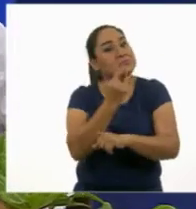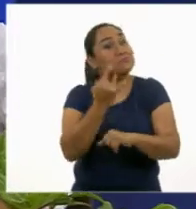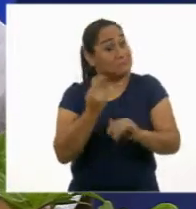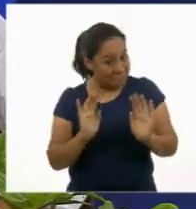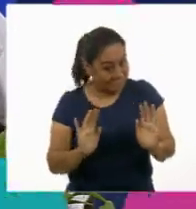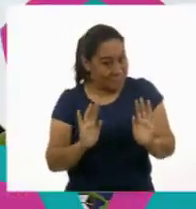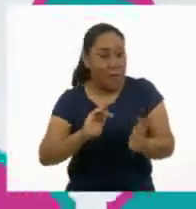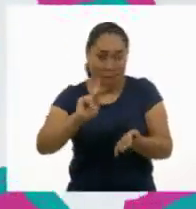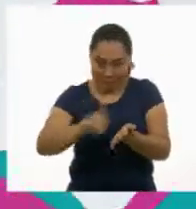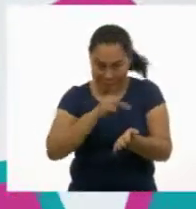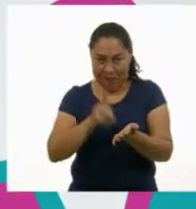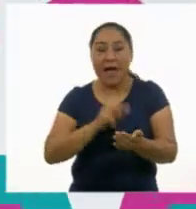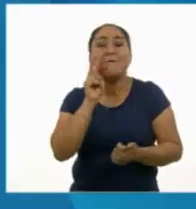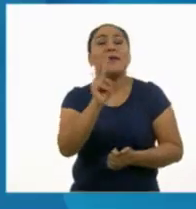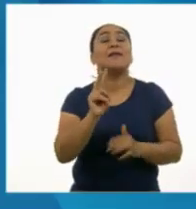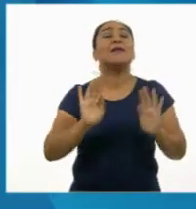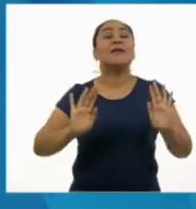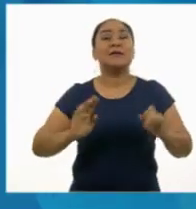Volvamos a verlas.